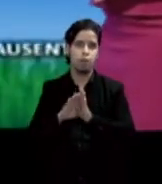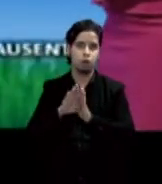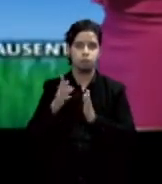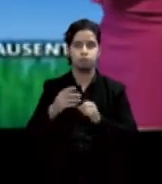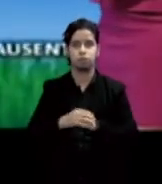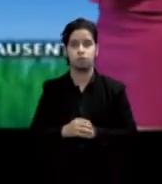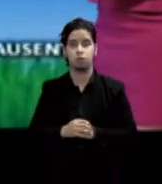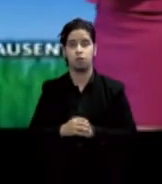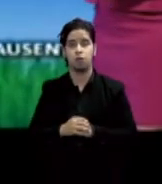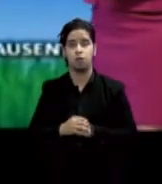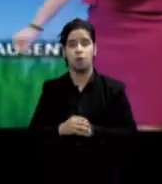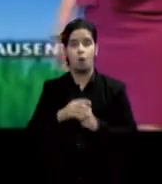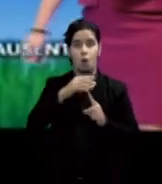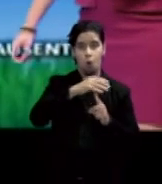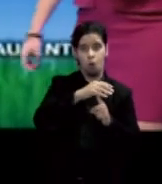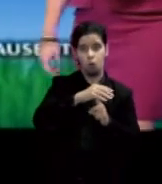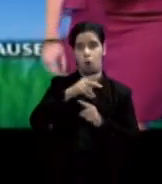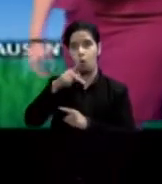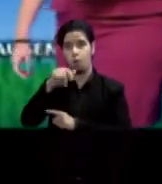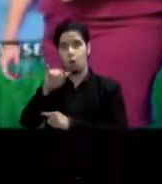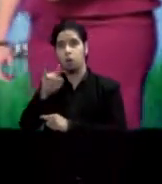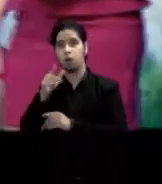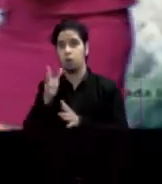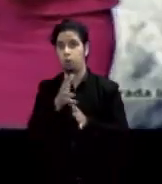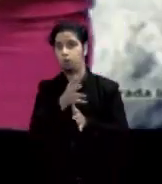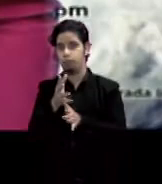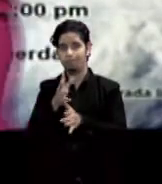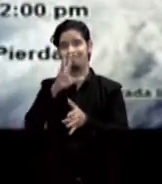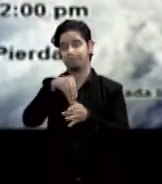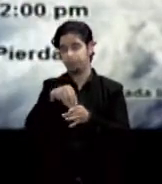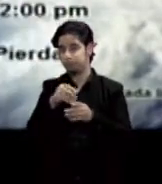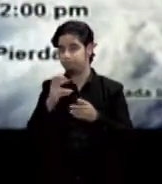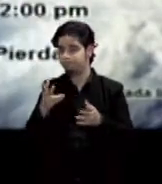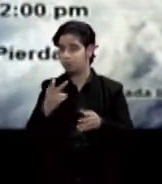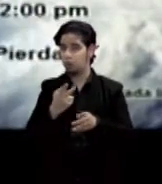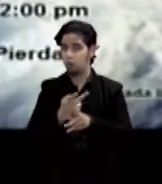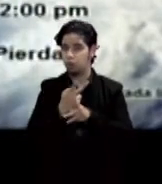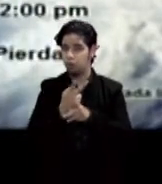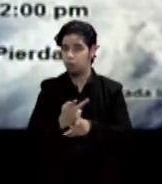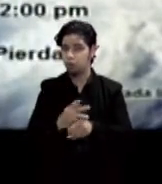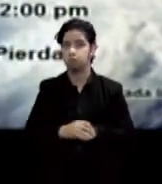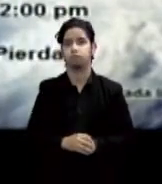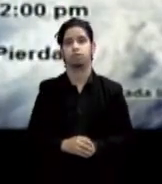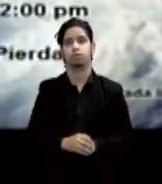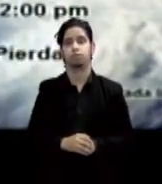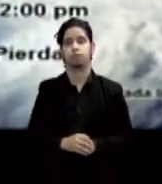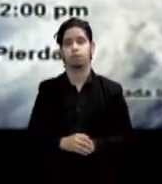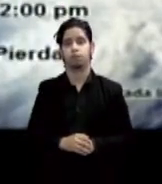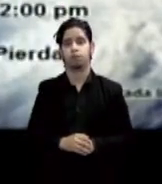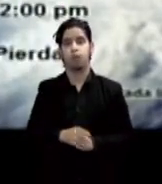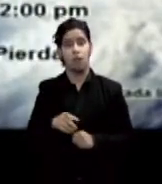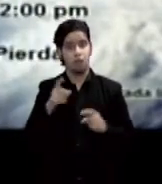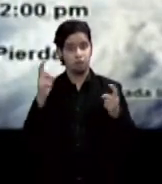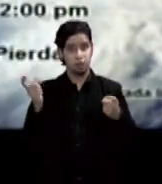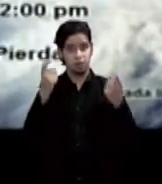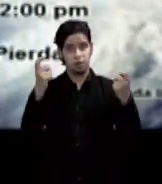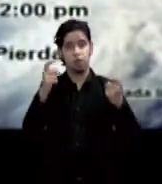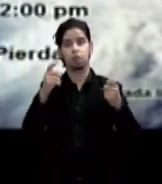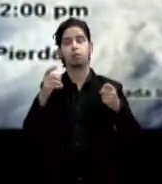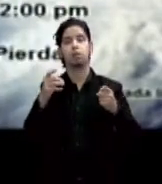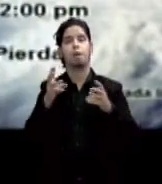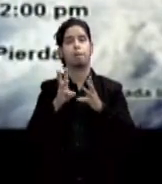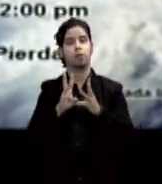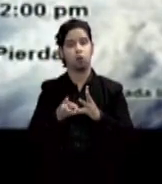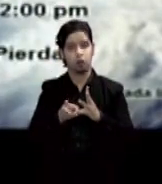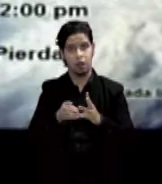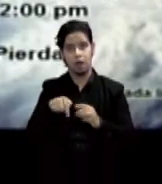esporas de hongos están en niveles altos mucha precaución amigos no lo olviden el festival de meteorología este viernes desde las